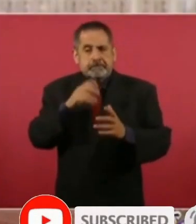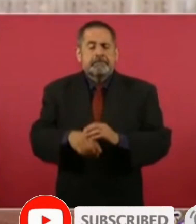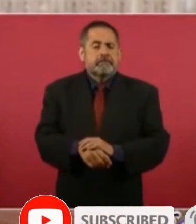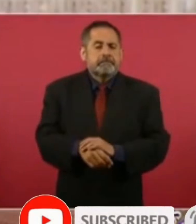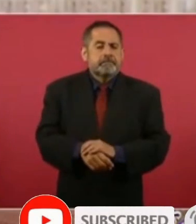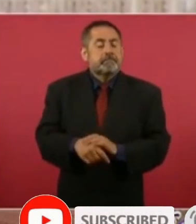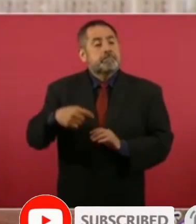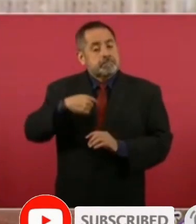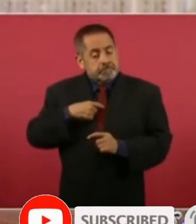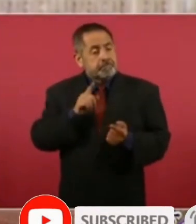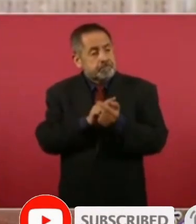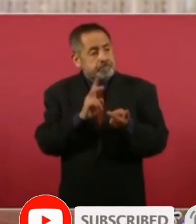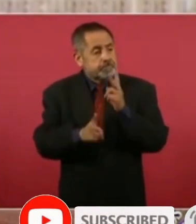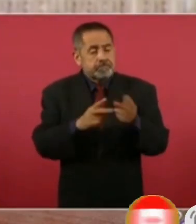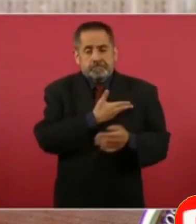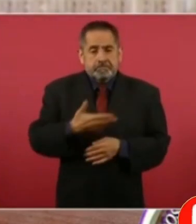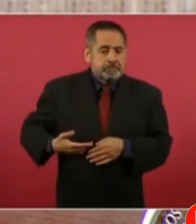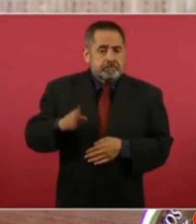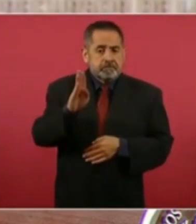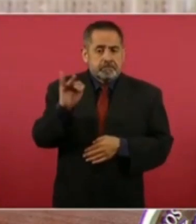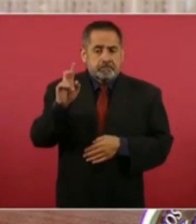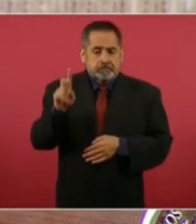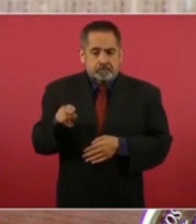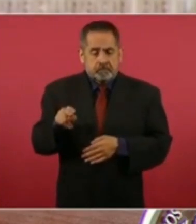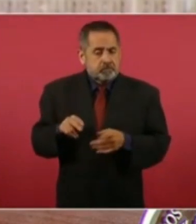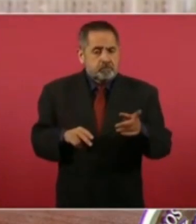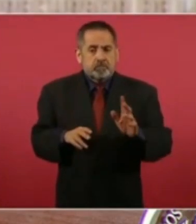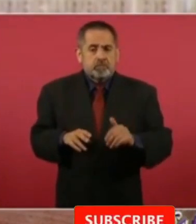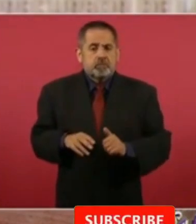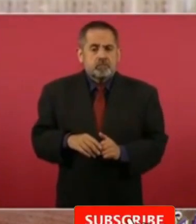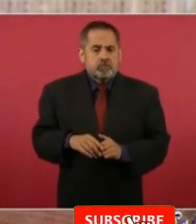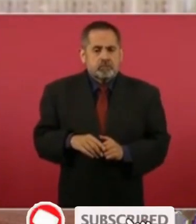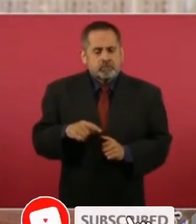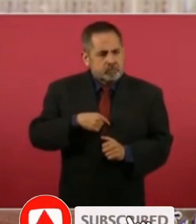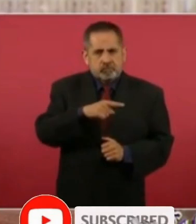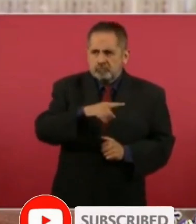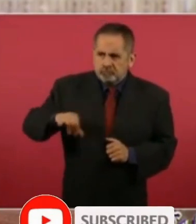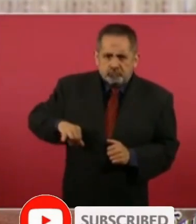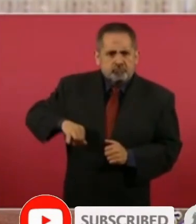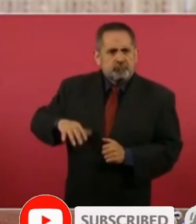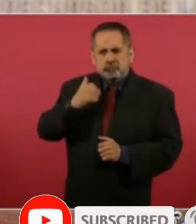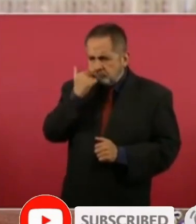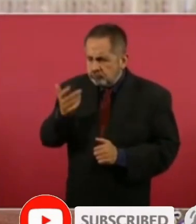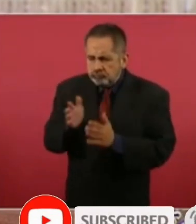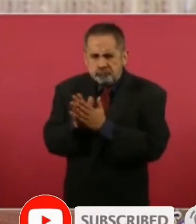vi yo al presidente Biden bueno con interés en